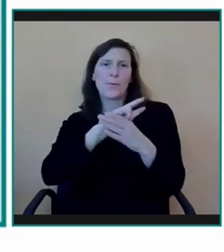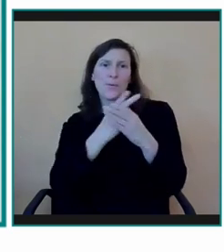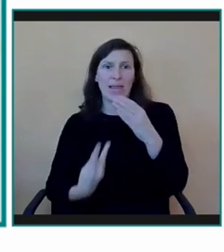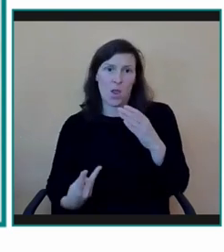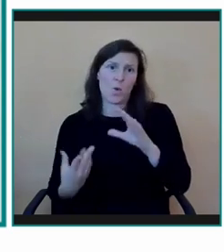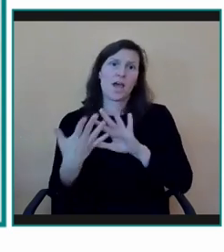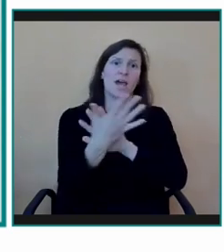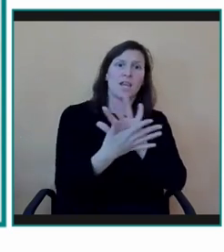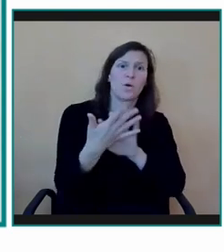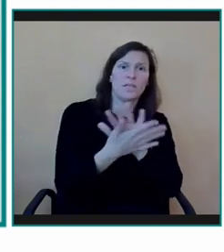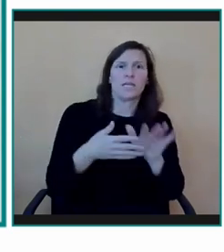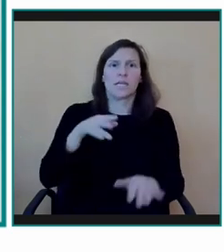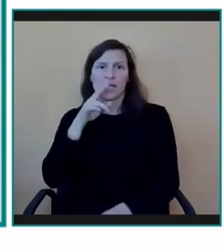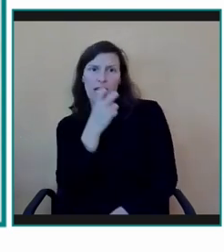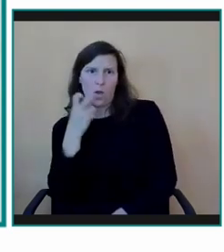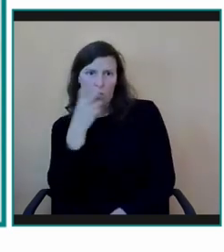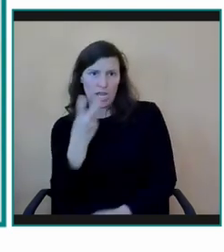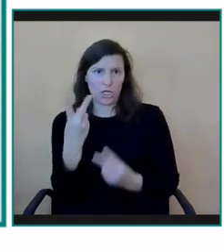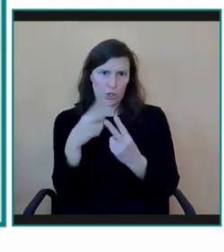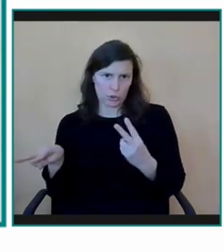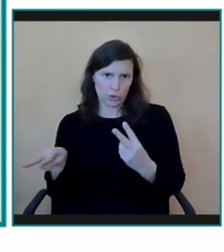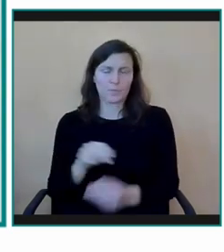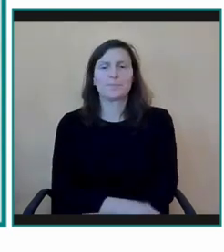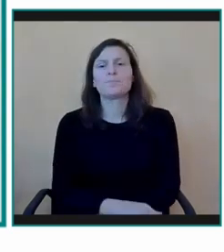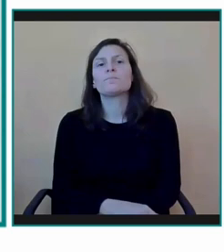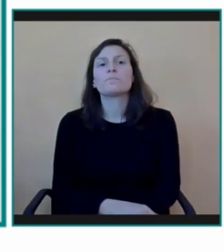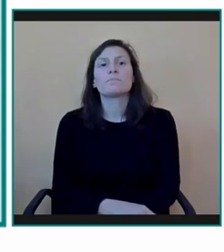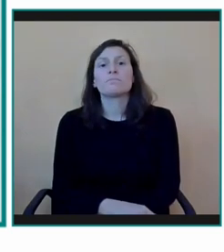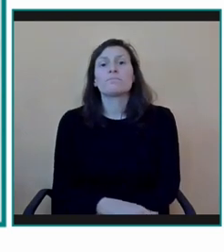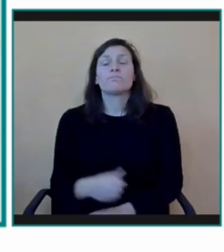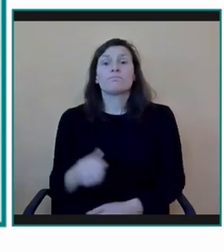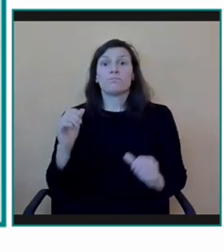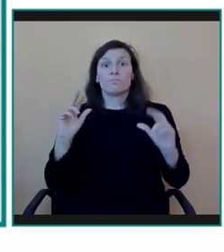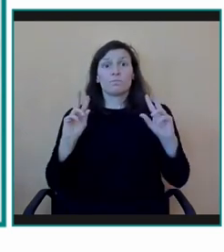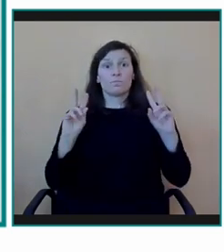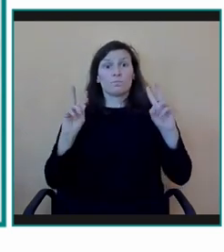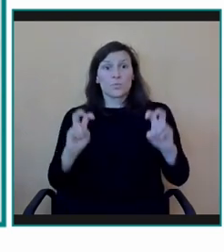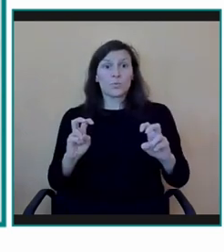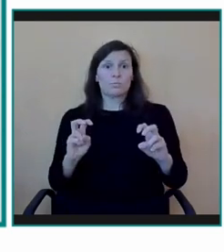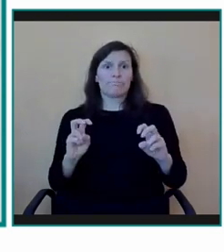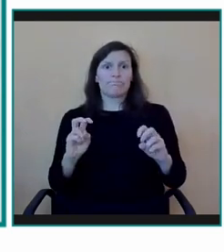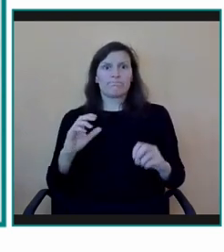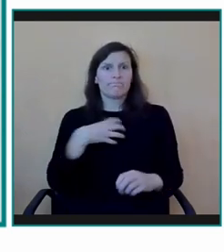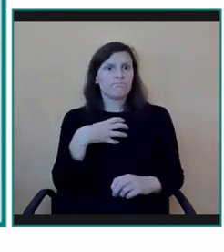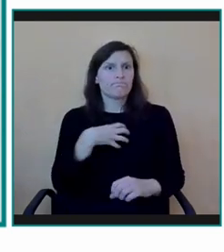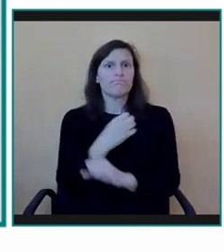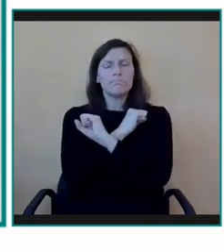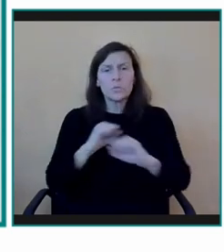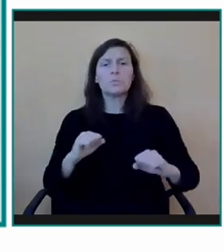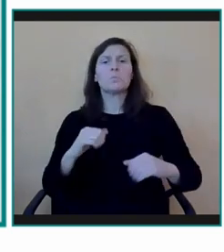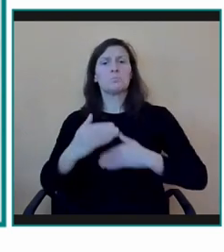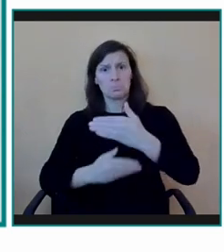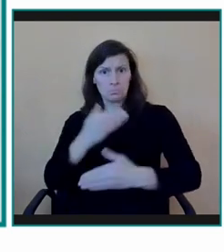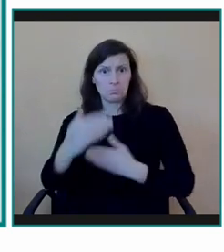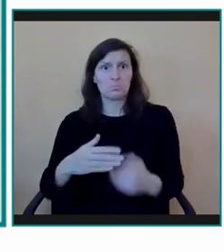signos y en lengua oral. Con el tiempo, esa forma de desarrollar